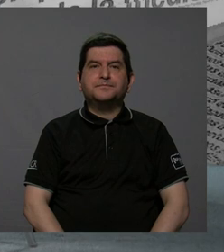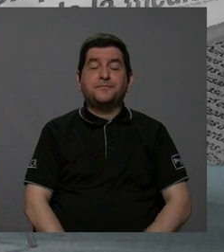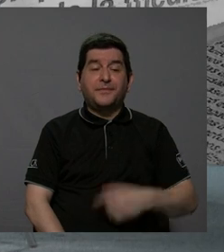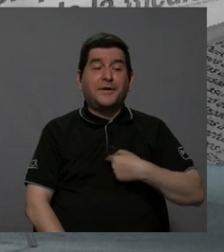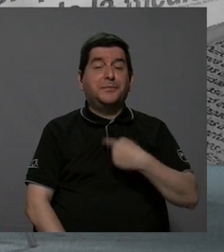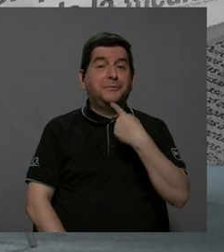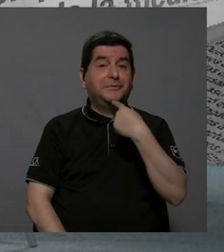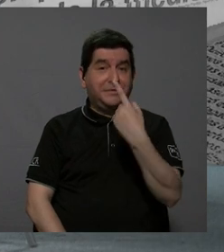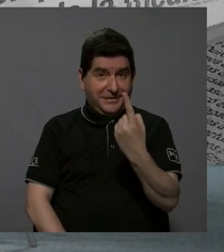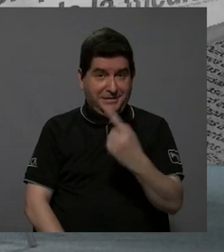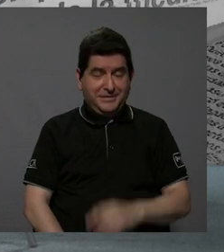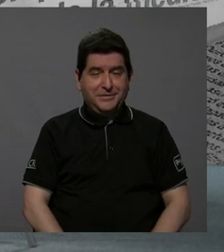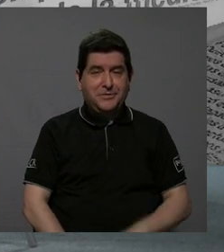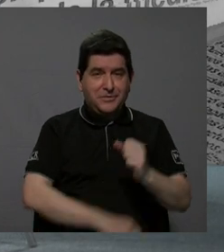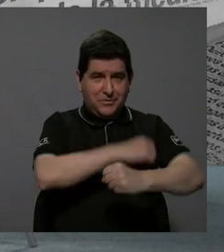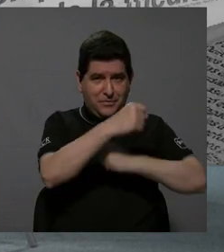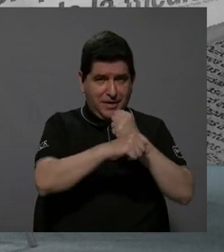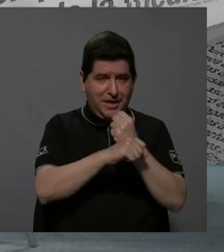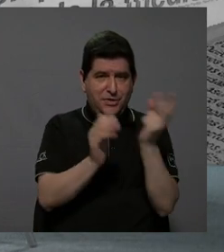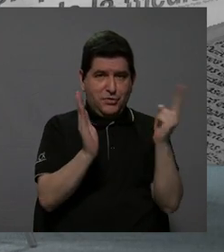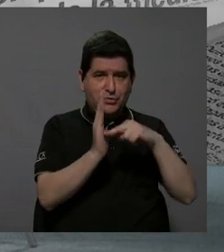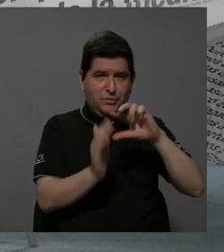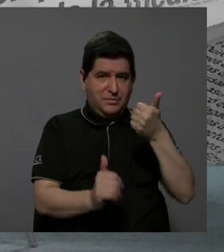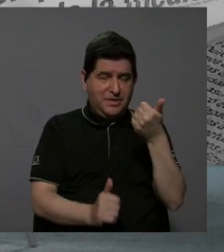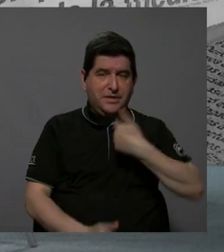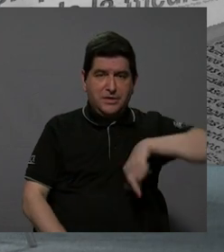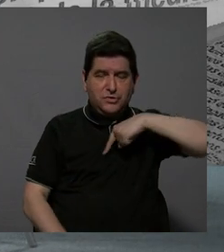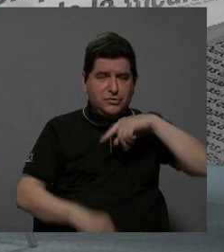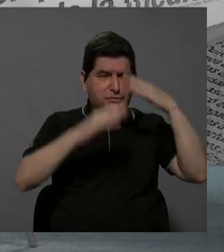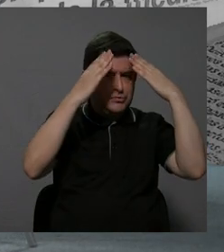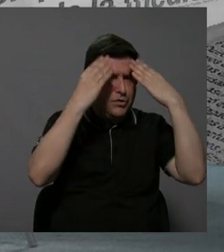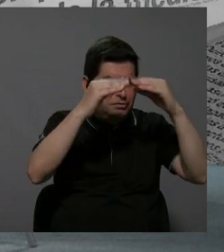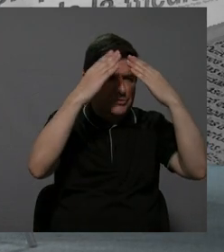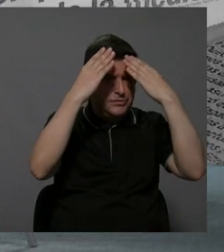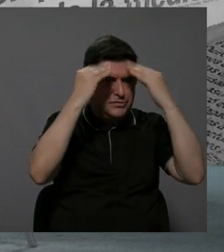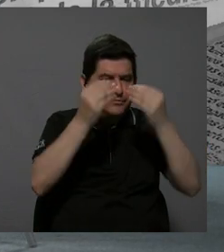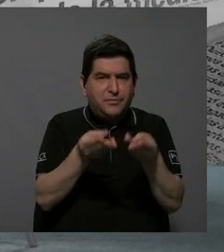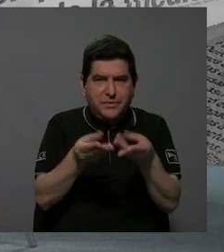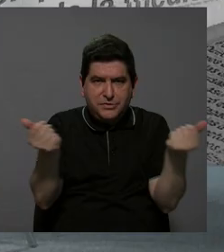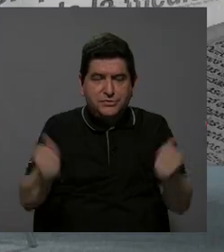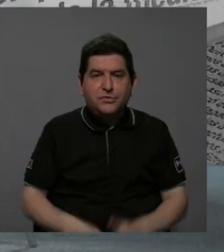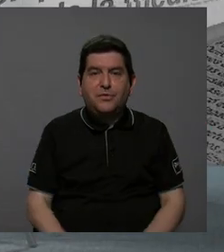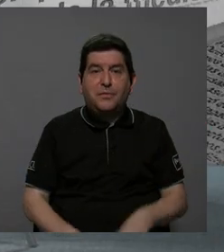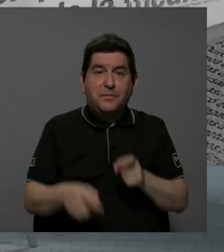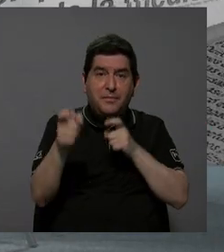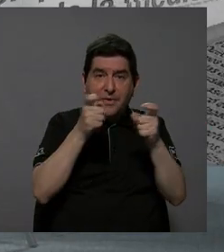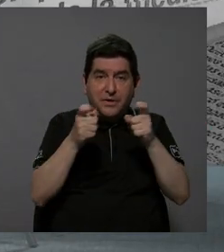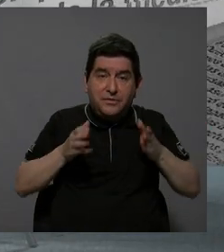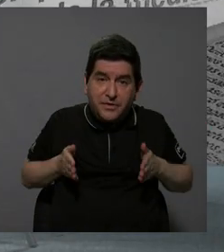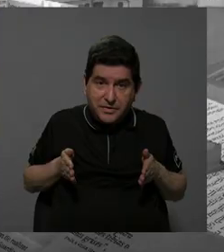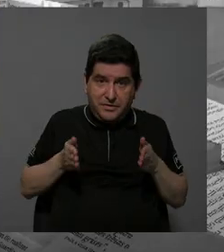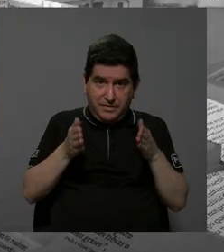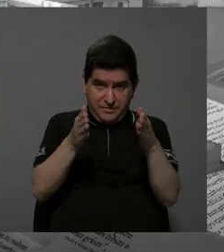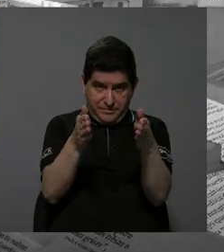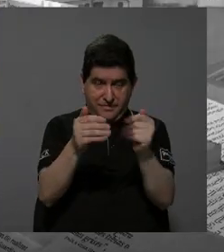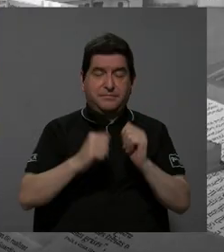como le digo, desde el año 2010 venimos generando una información que es fundamental para controlar este corredor vial.